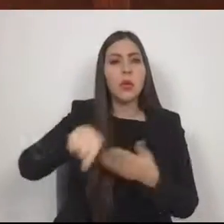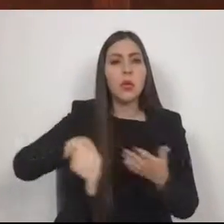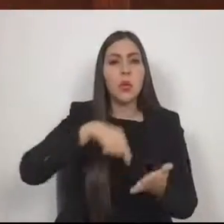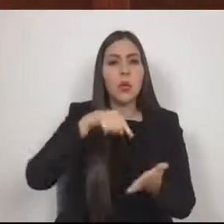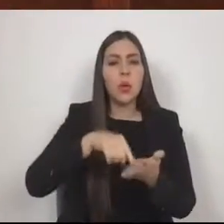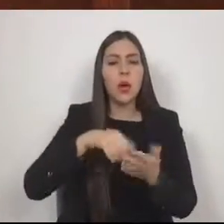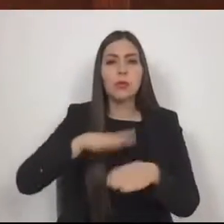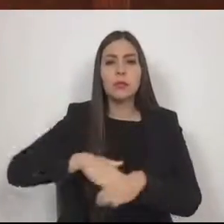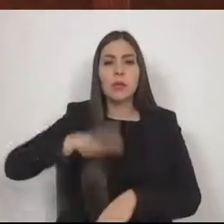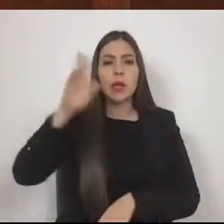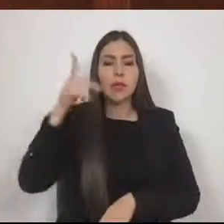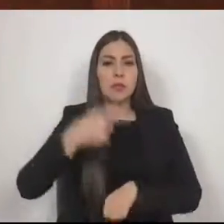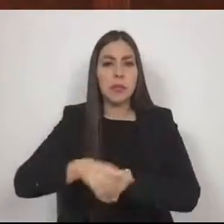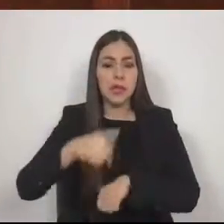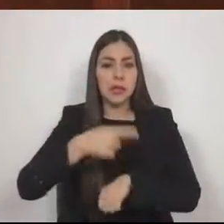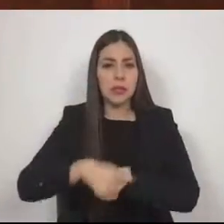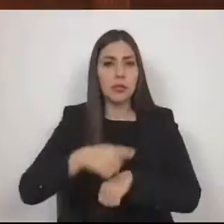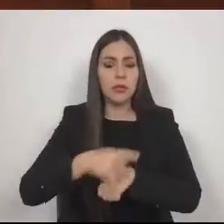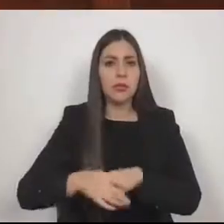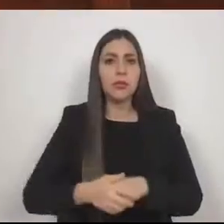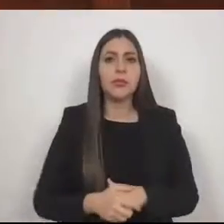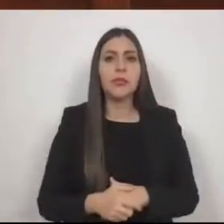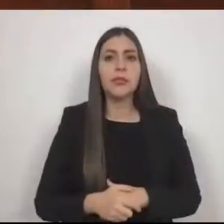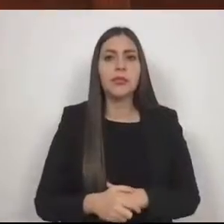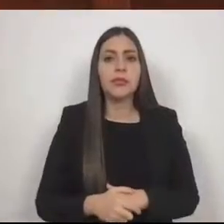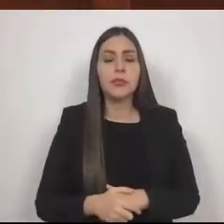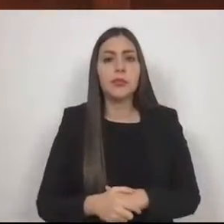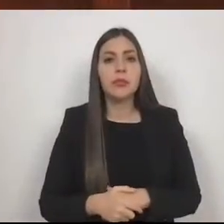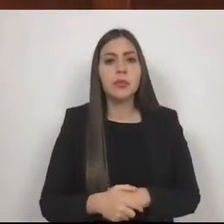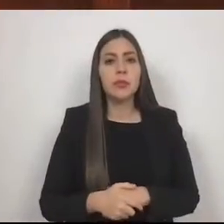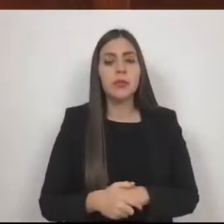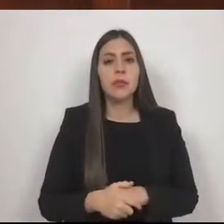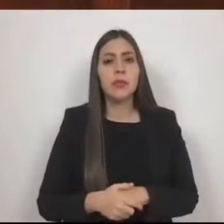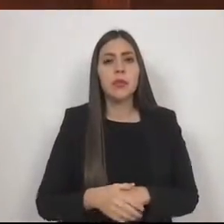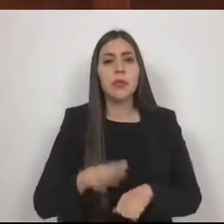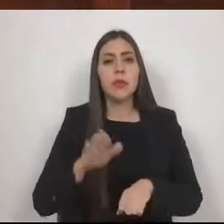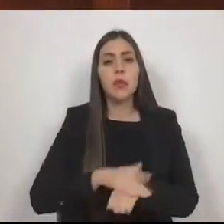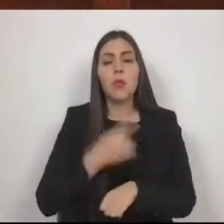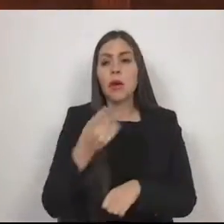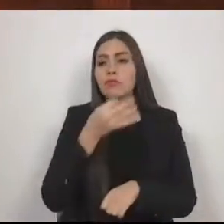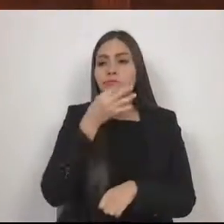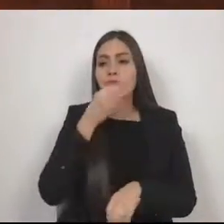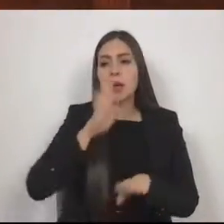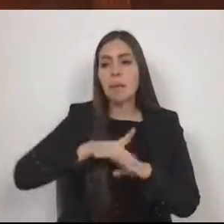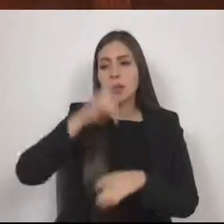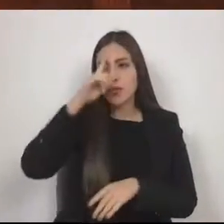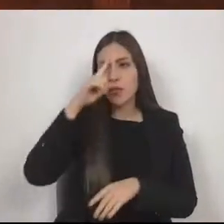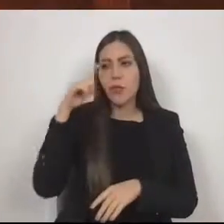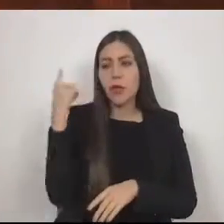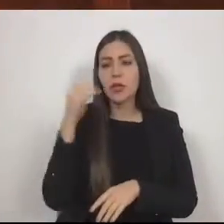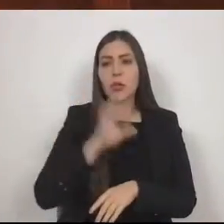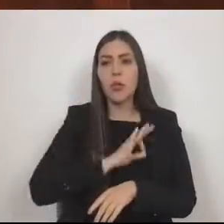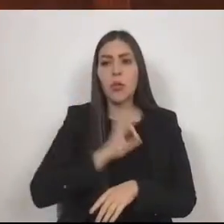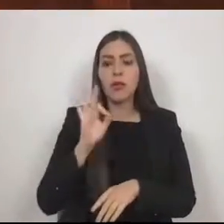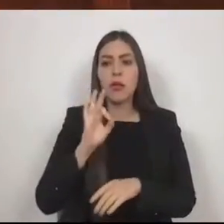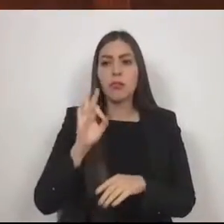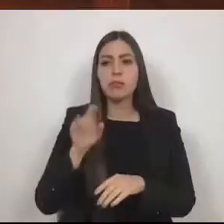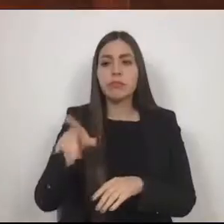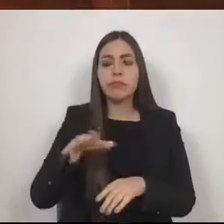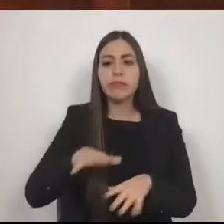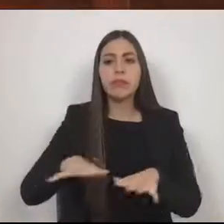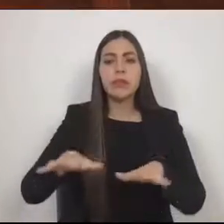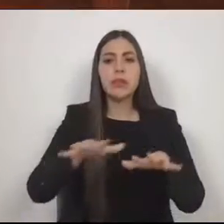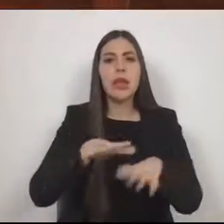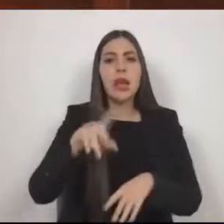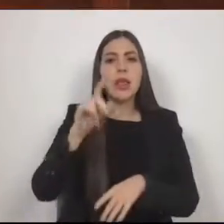riesgo, por ser mayormente susceptibles a los fenómenos hidrometeorológicos y sobre todo